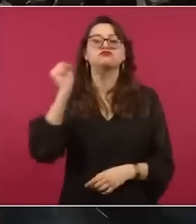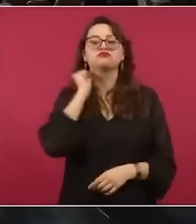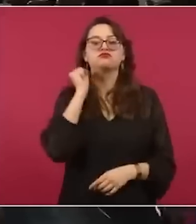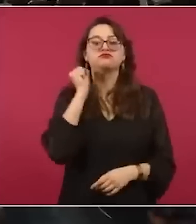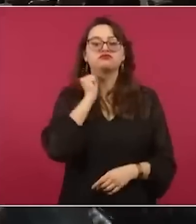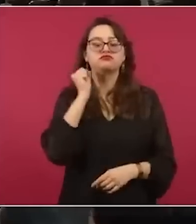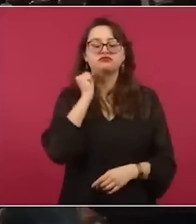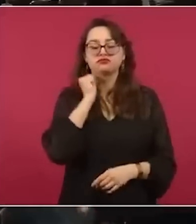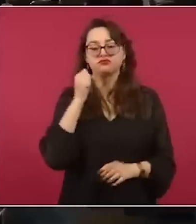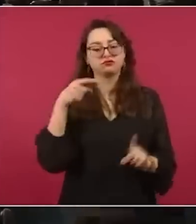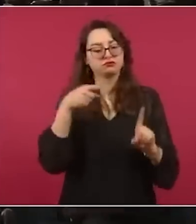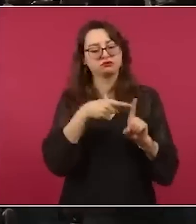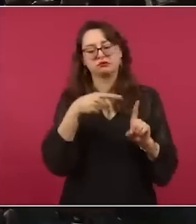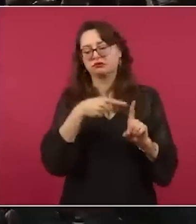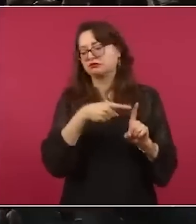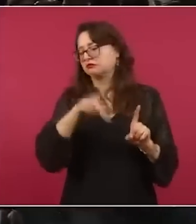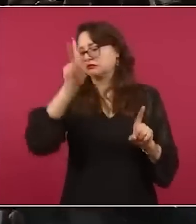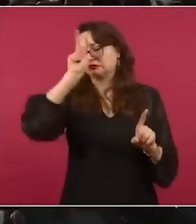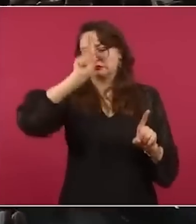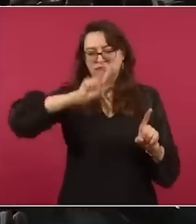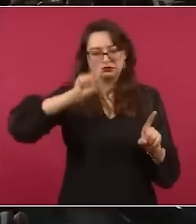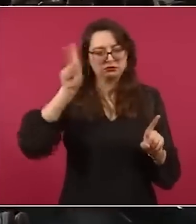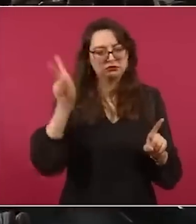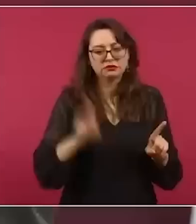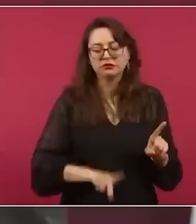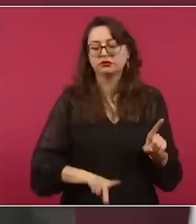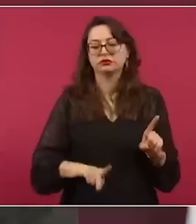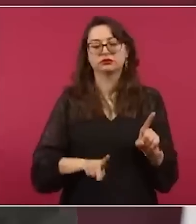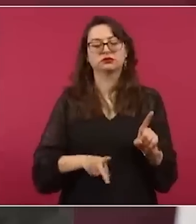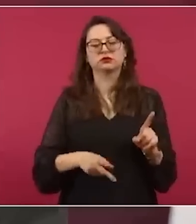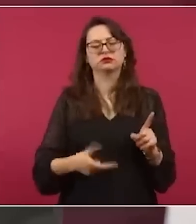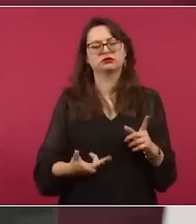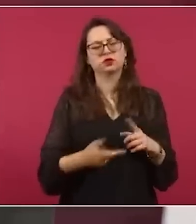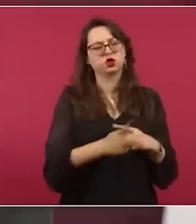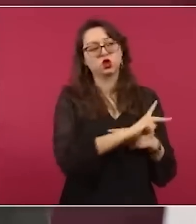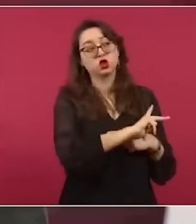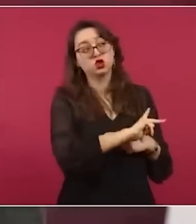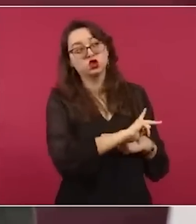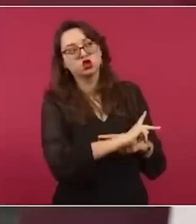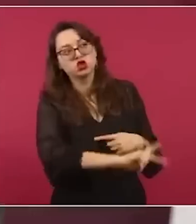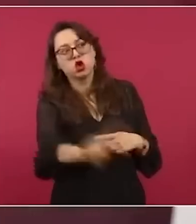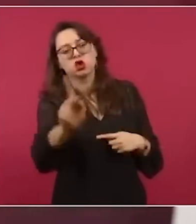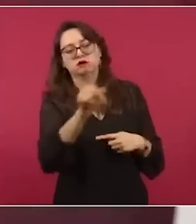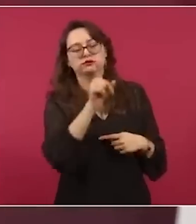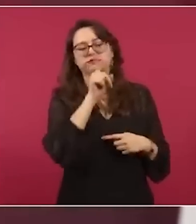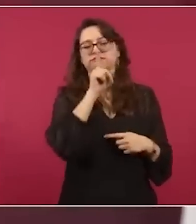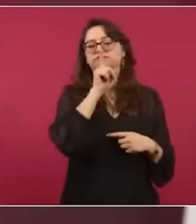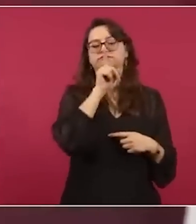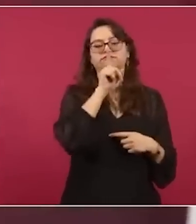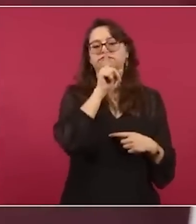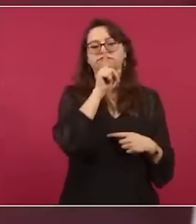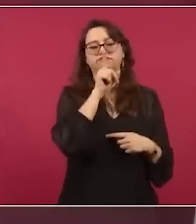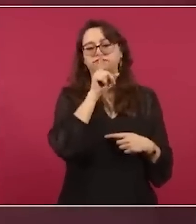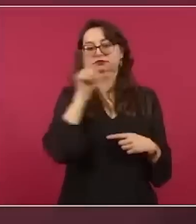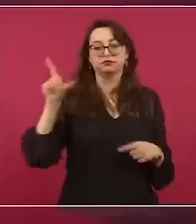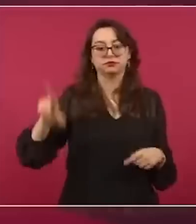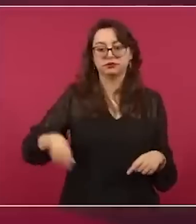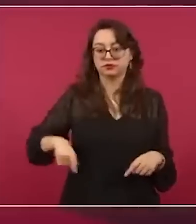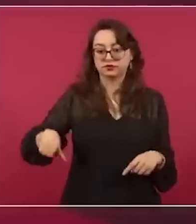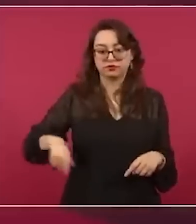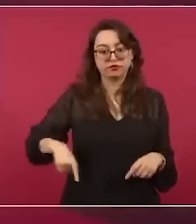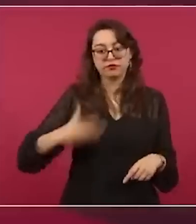encabezando todo este movimiento, no son todos los legisladores y no es el gobierno